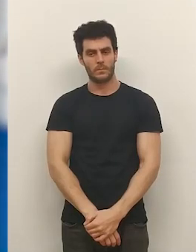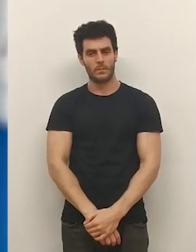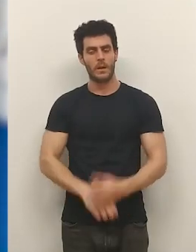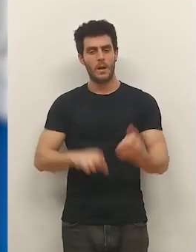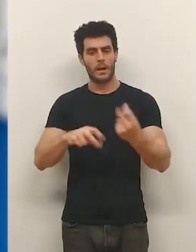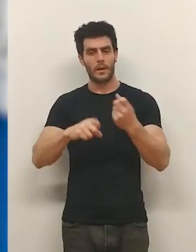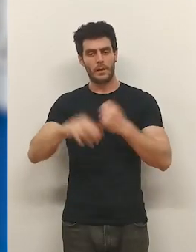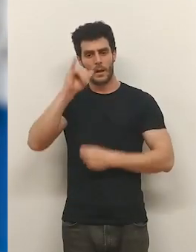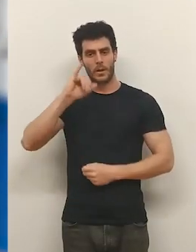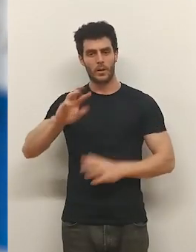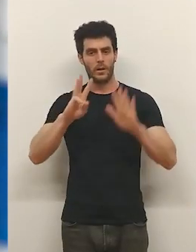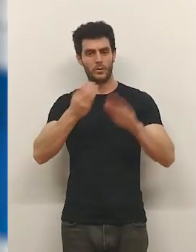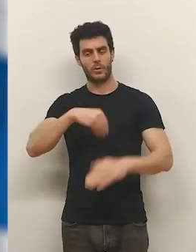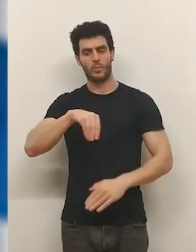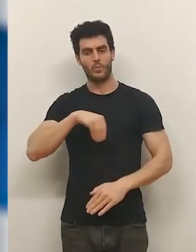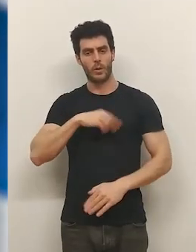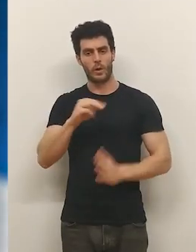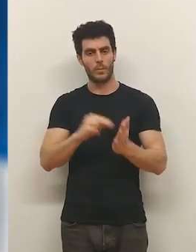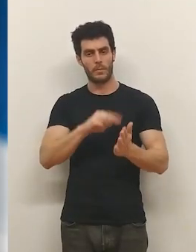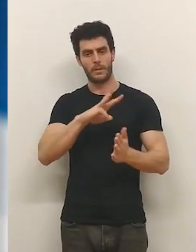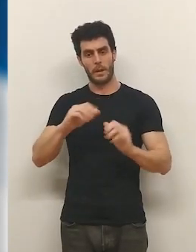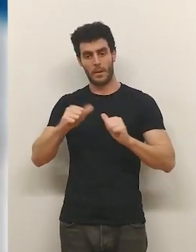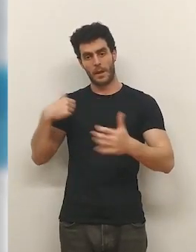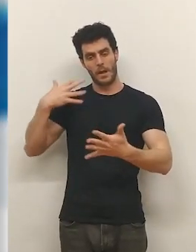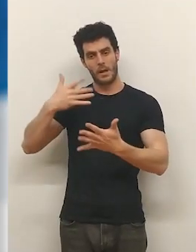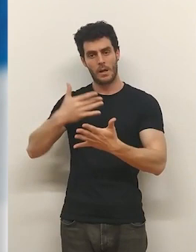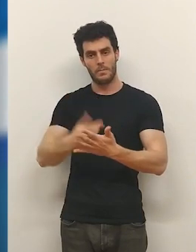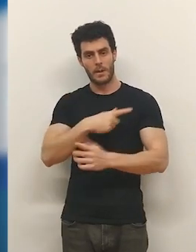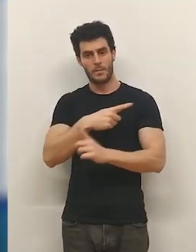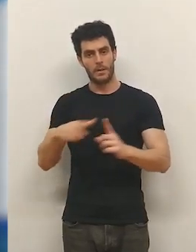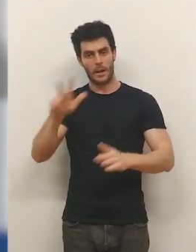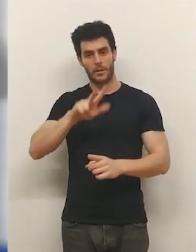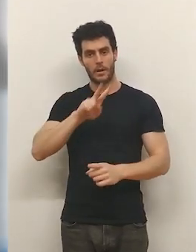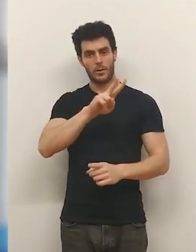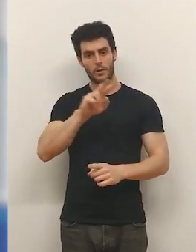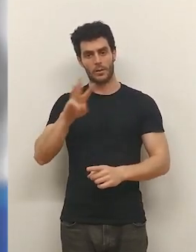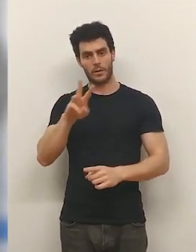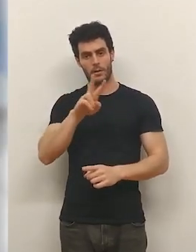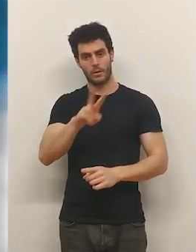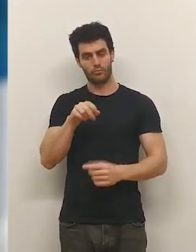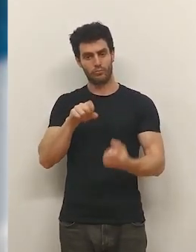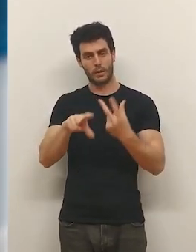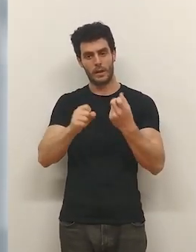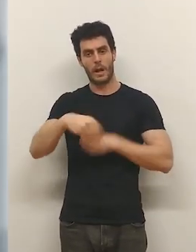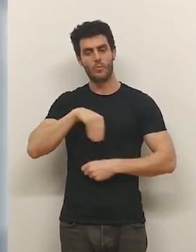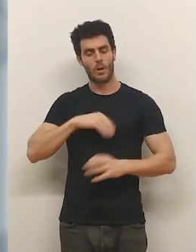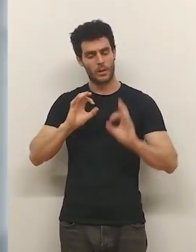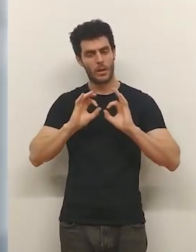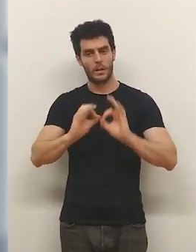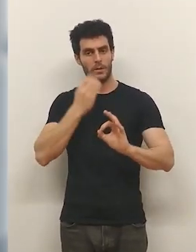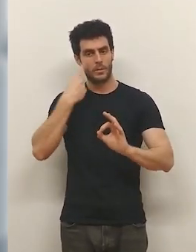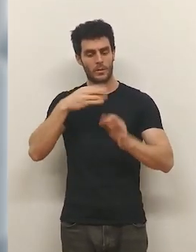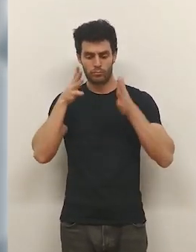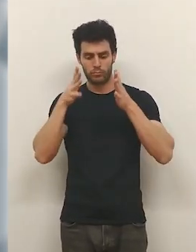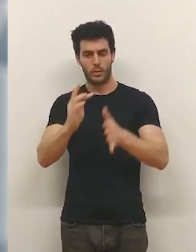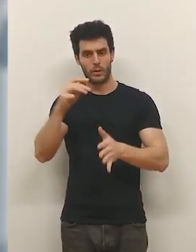Las carreteras riojanas suman ocho fallecidos en lo que llevamos de año... ...la mitad en la Nacional 232, es la vía de la muerte... ...y si nos